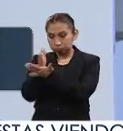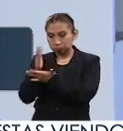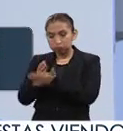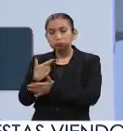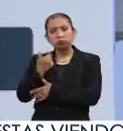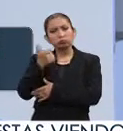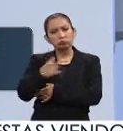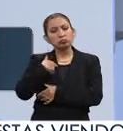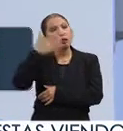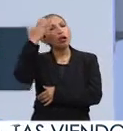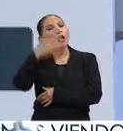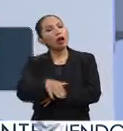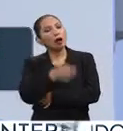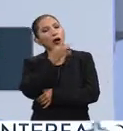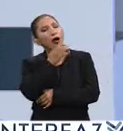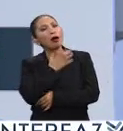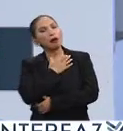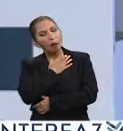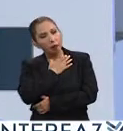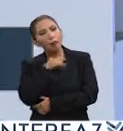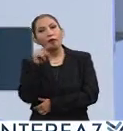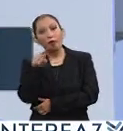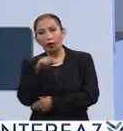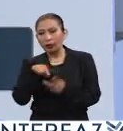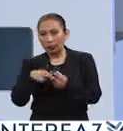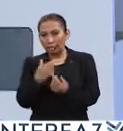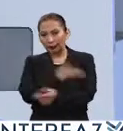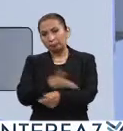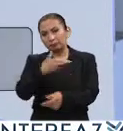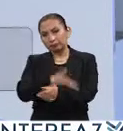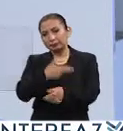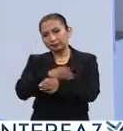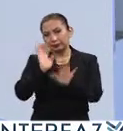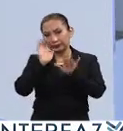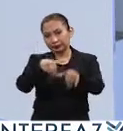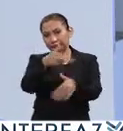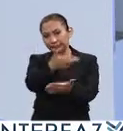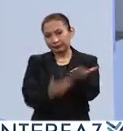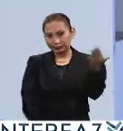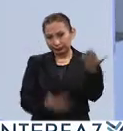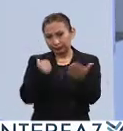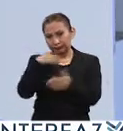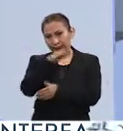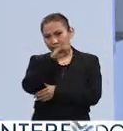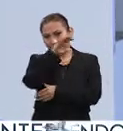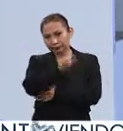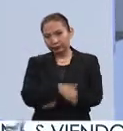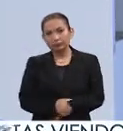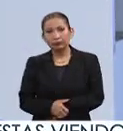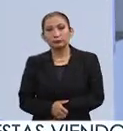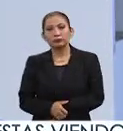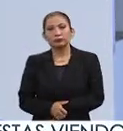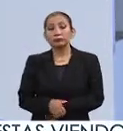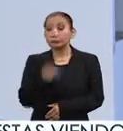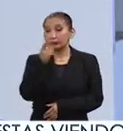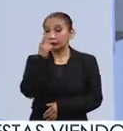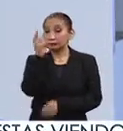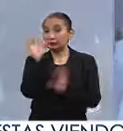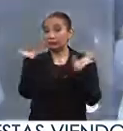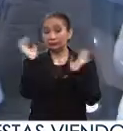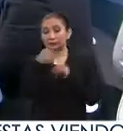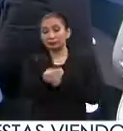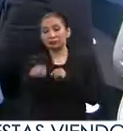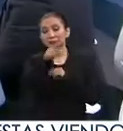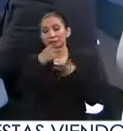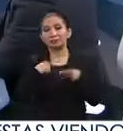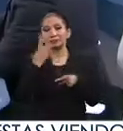así fue como yo me enteré y de ahí pues inicié el proceso de registro para la beca. Claro, claro. Dicen que las